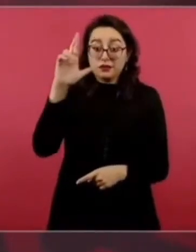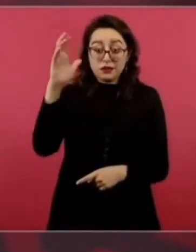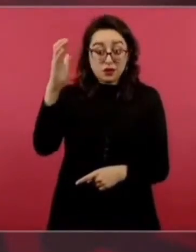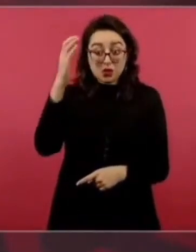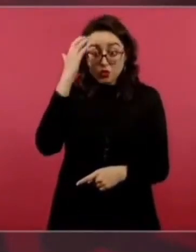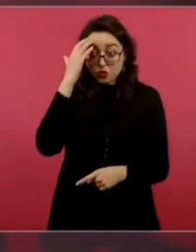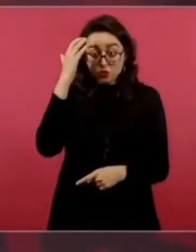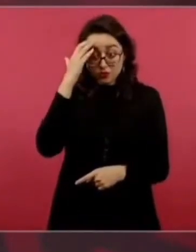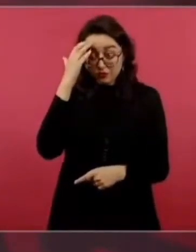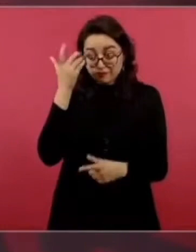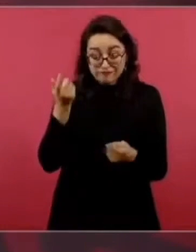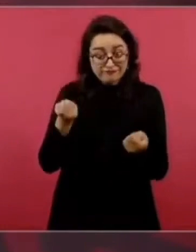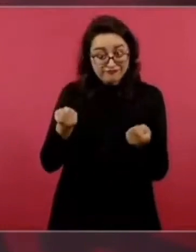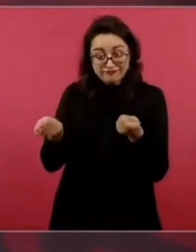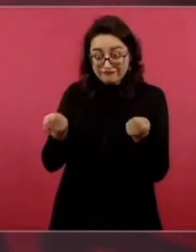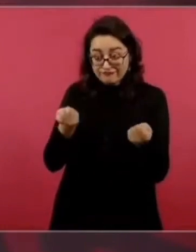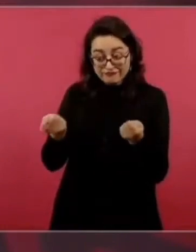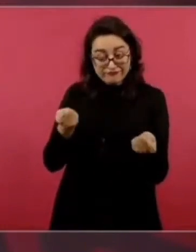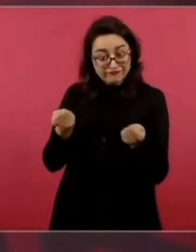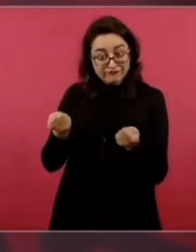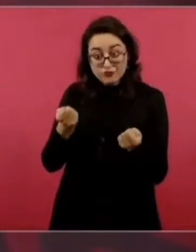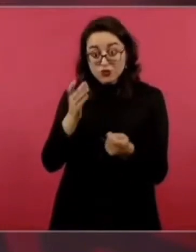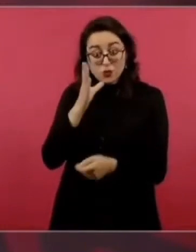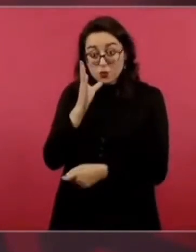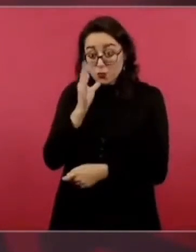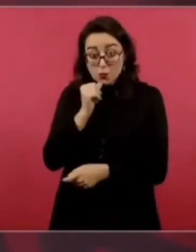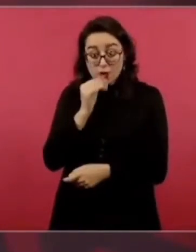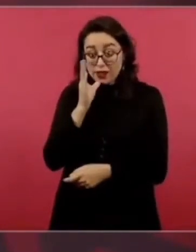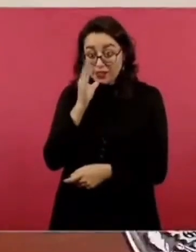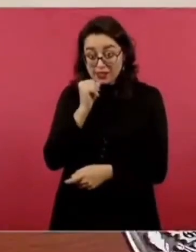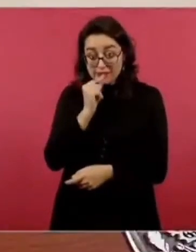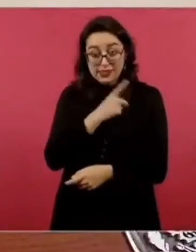entregar la empresa